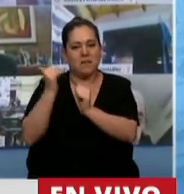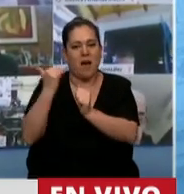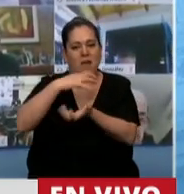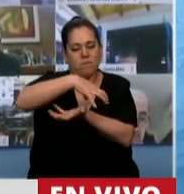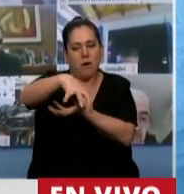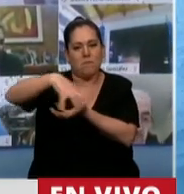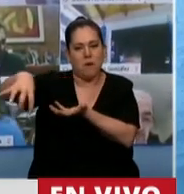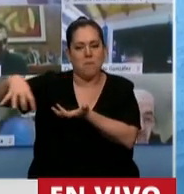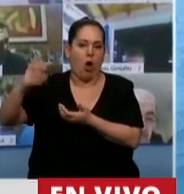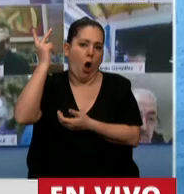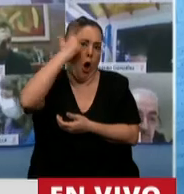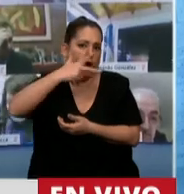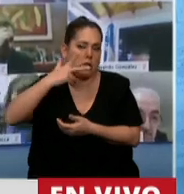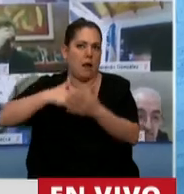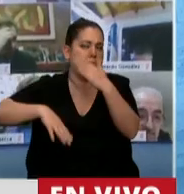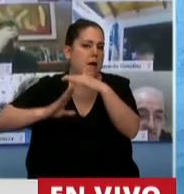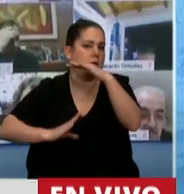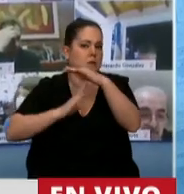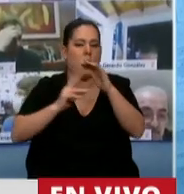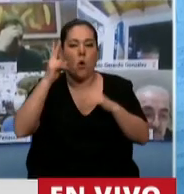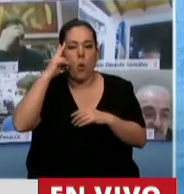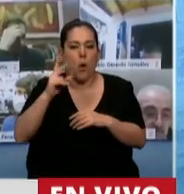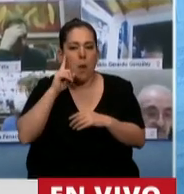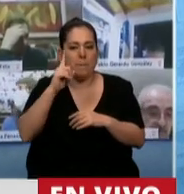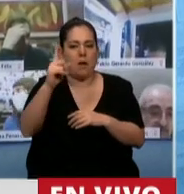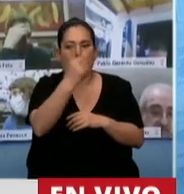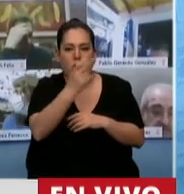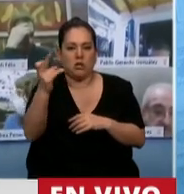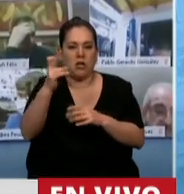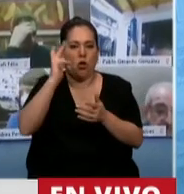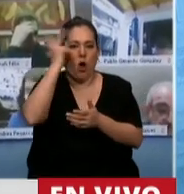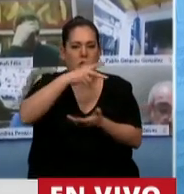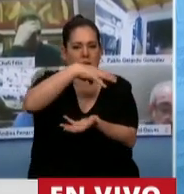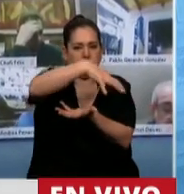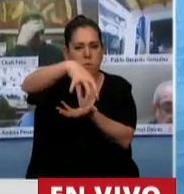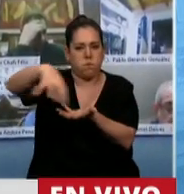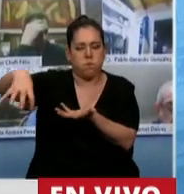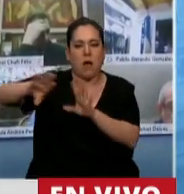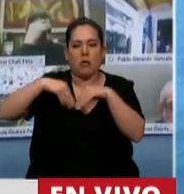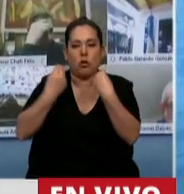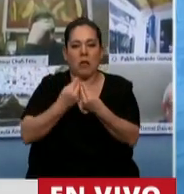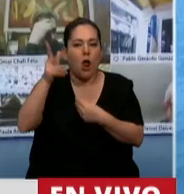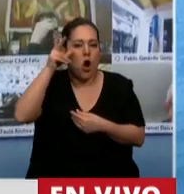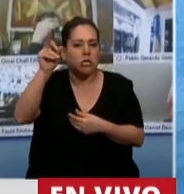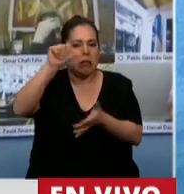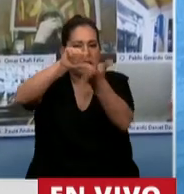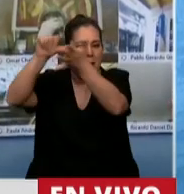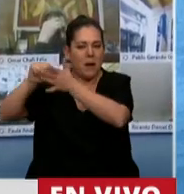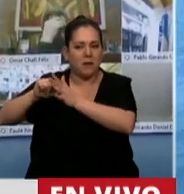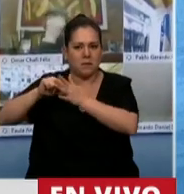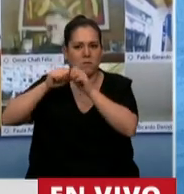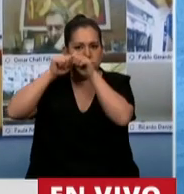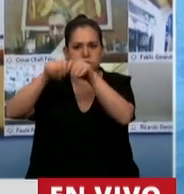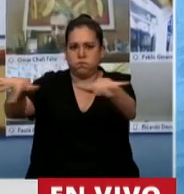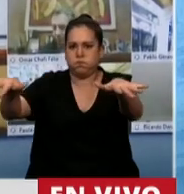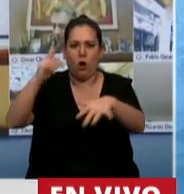hoteleras, de la más grande del mundo, que tiene 9.200 hoteles en 80 países y que en